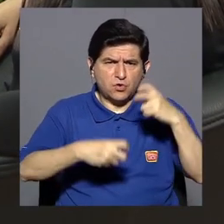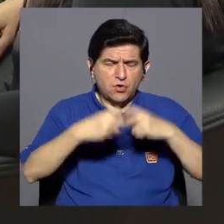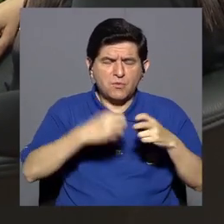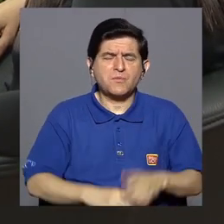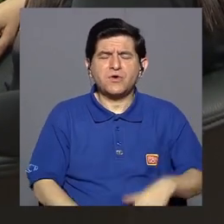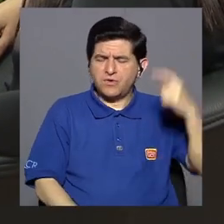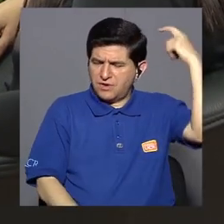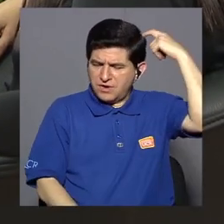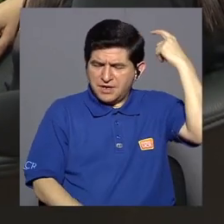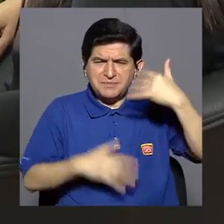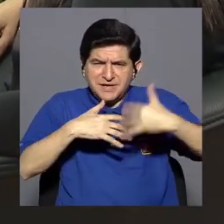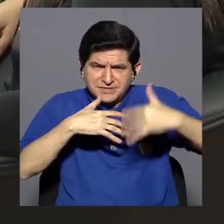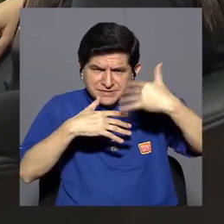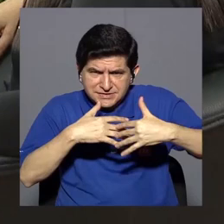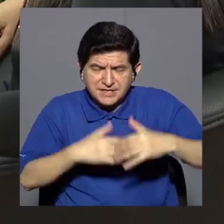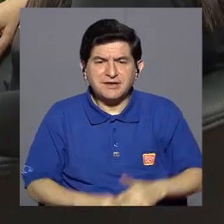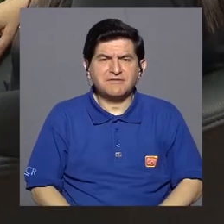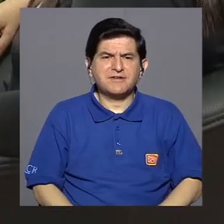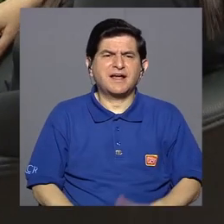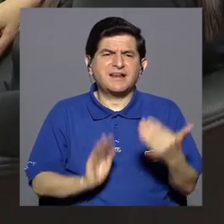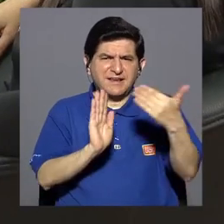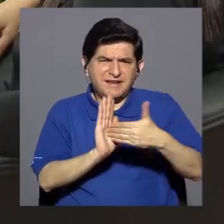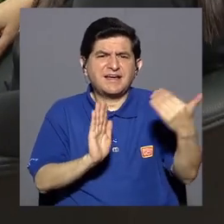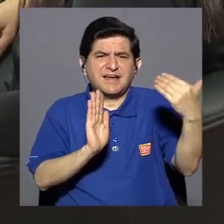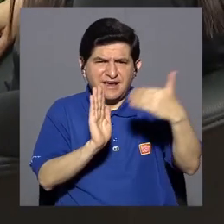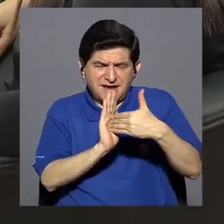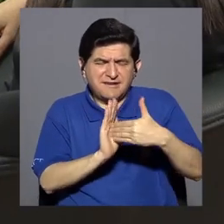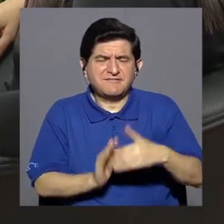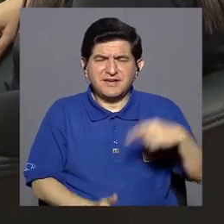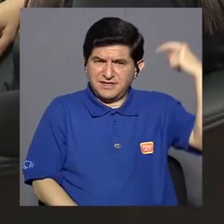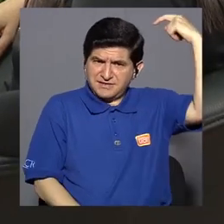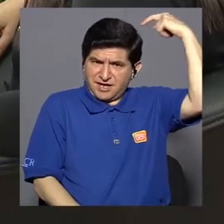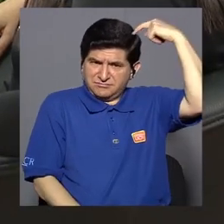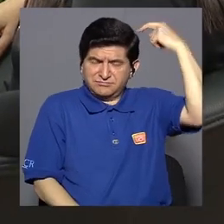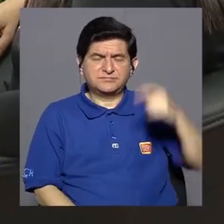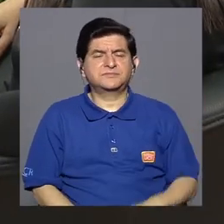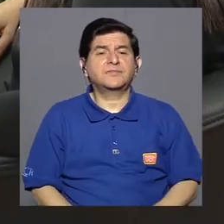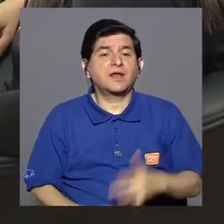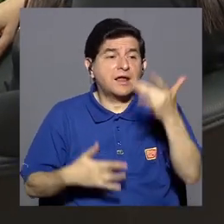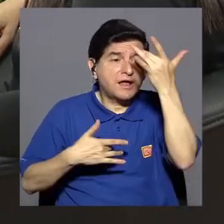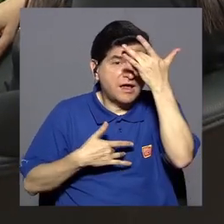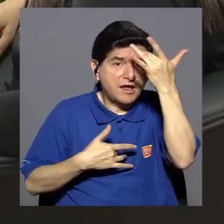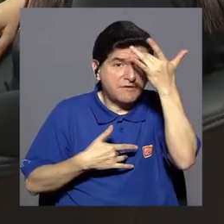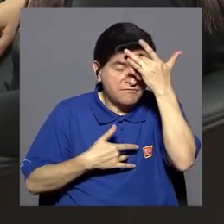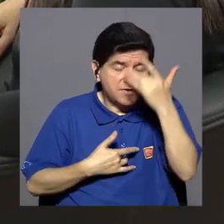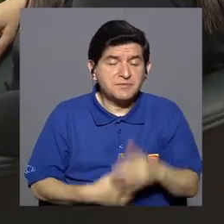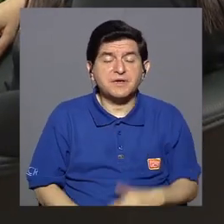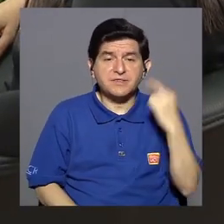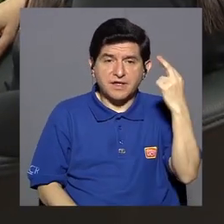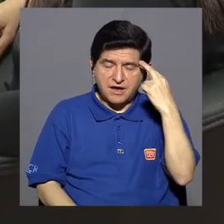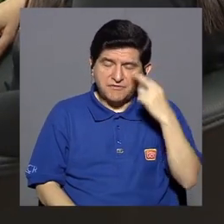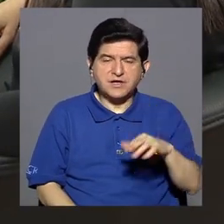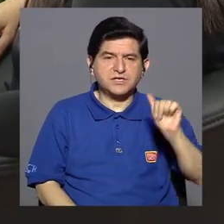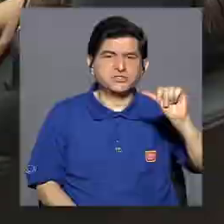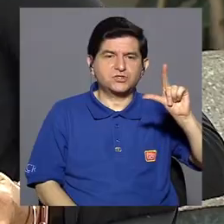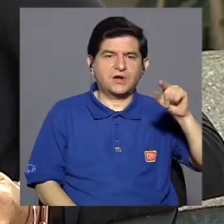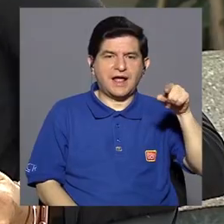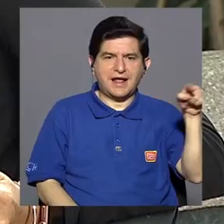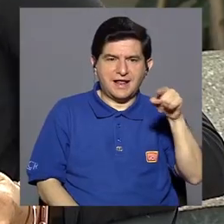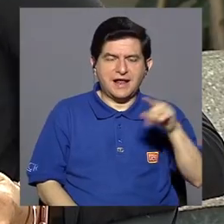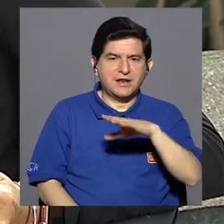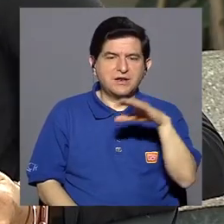cerebrovasculares en la cabeza que van deteriorando la masa encefálica. Hay enfermedad demencial por Alzheimer,